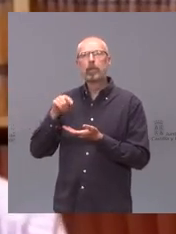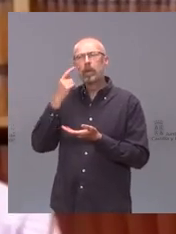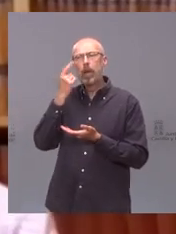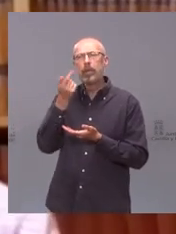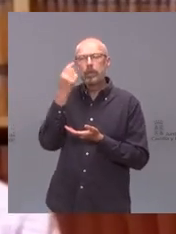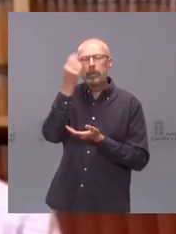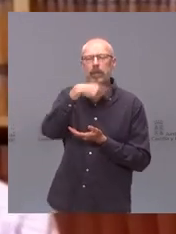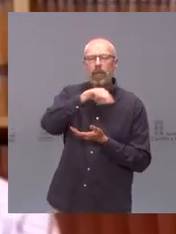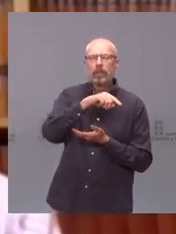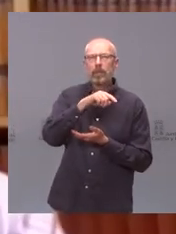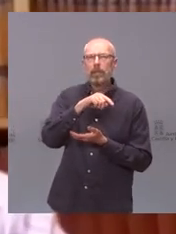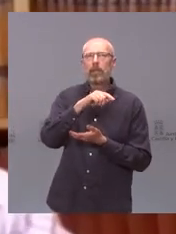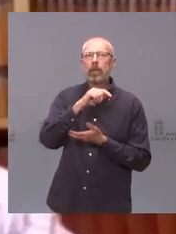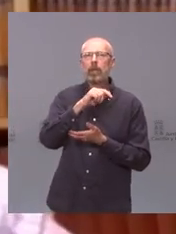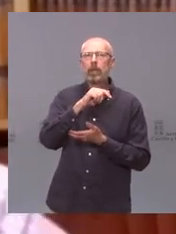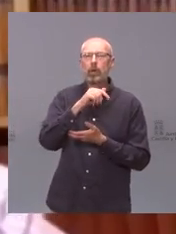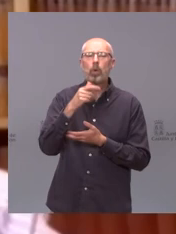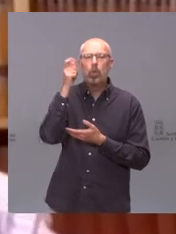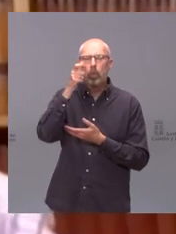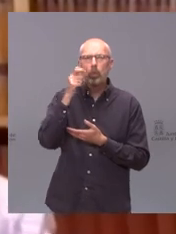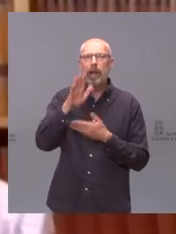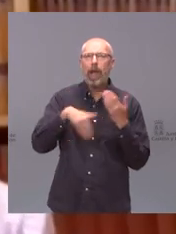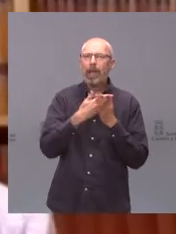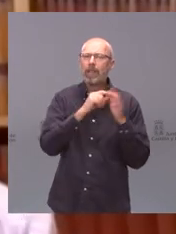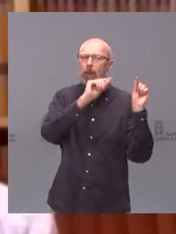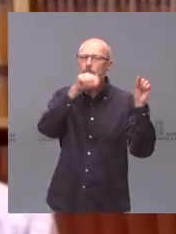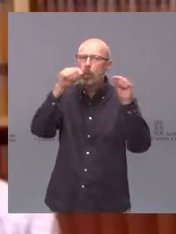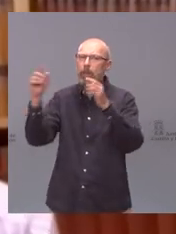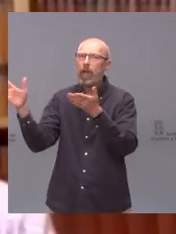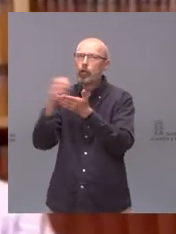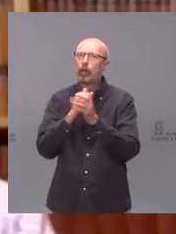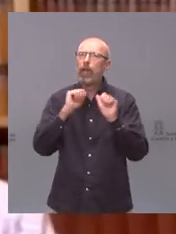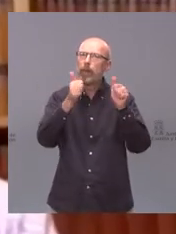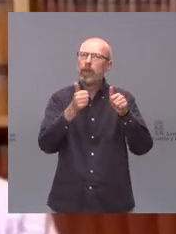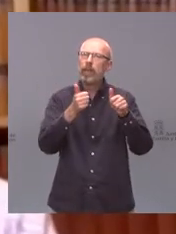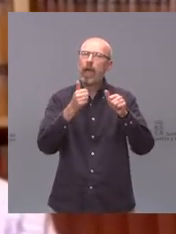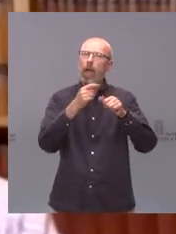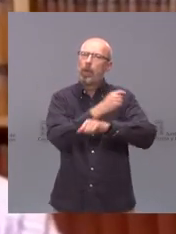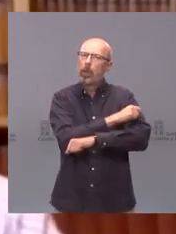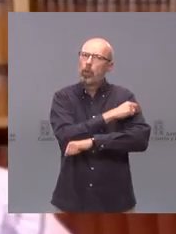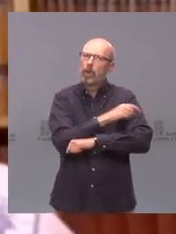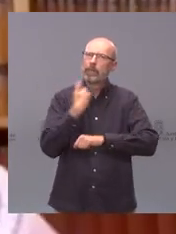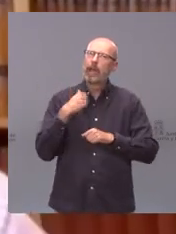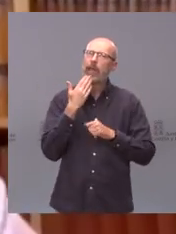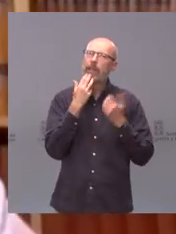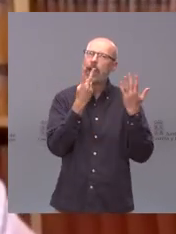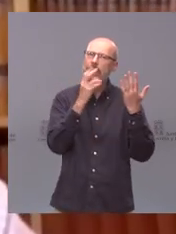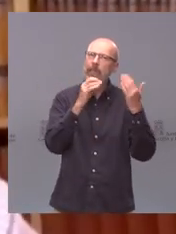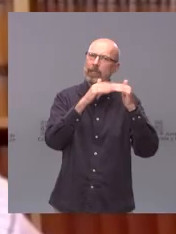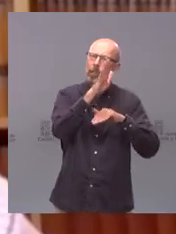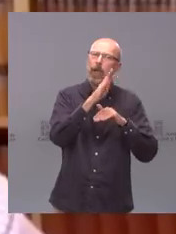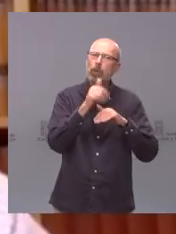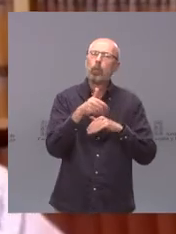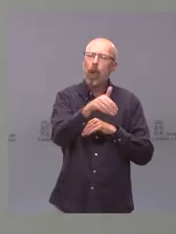puede tardar en que todas las provincias de Castilla y León ya estén empezando a vacunar a los mayores de 70 años muchas gracias